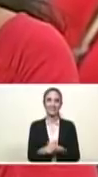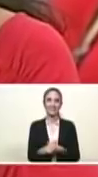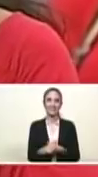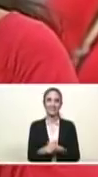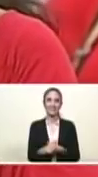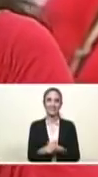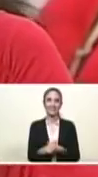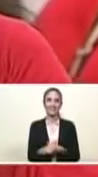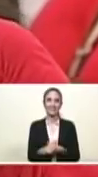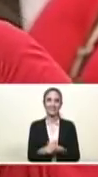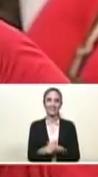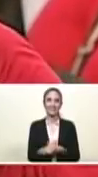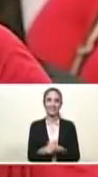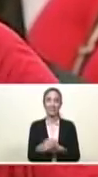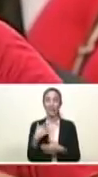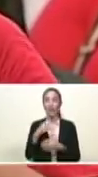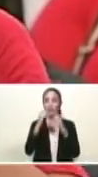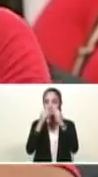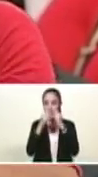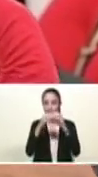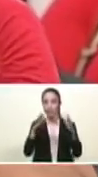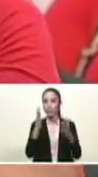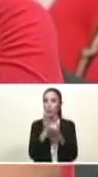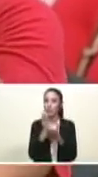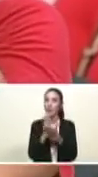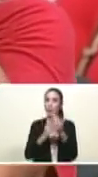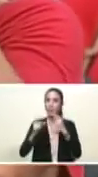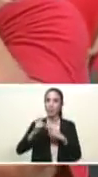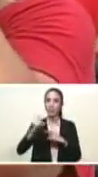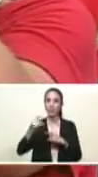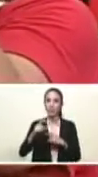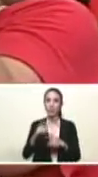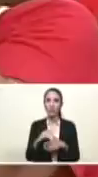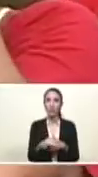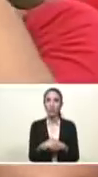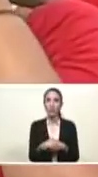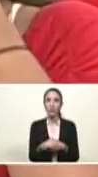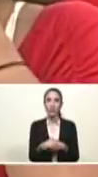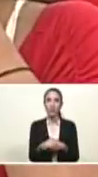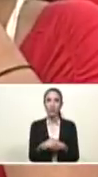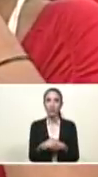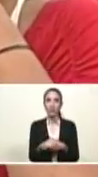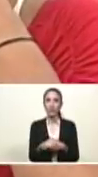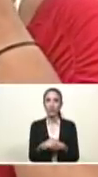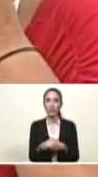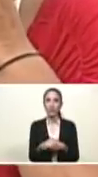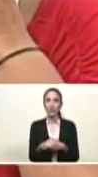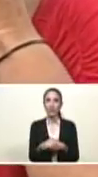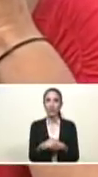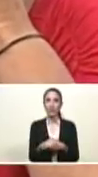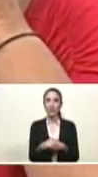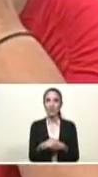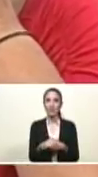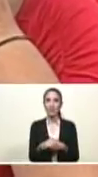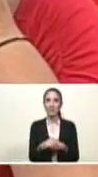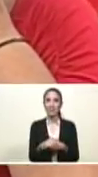siempre son necesarias para este camino donde me toca enfrentar tanta maldad,